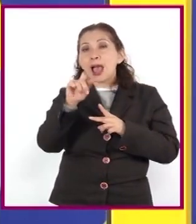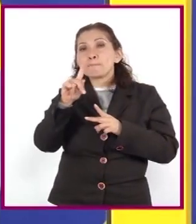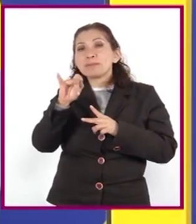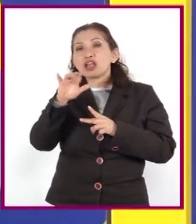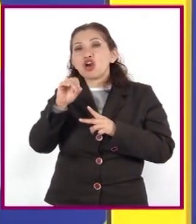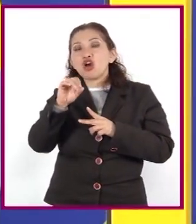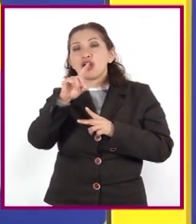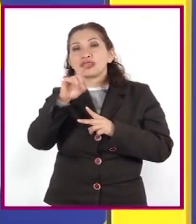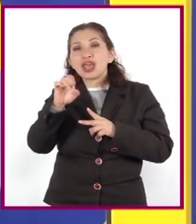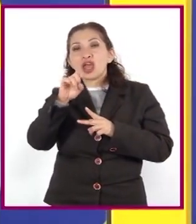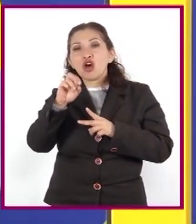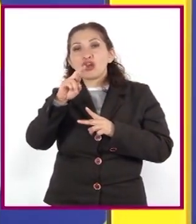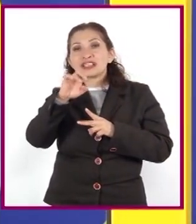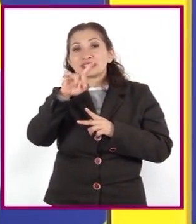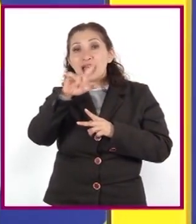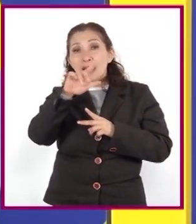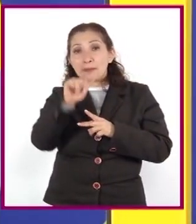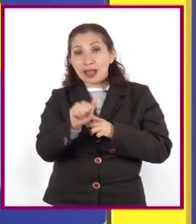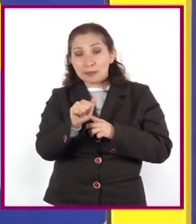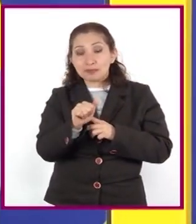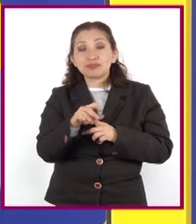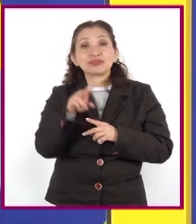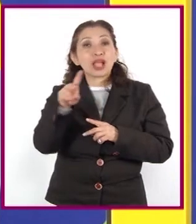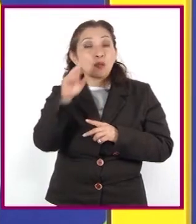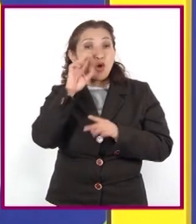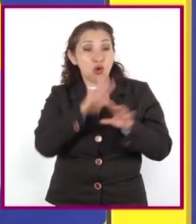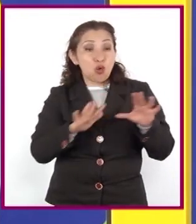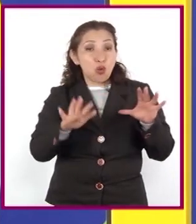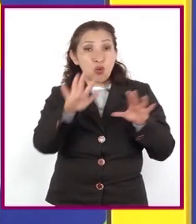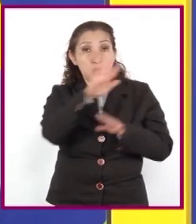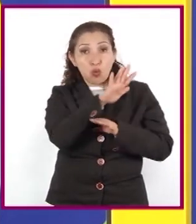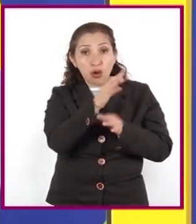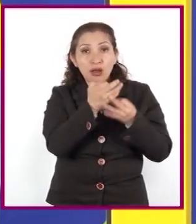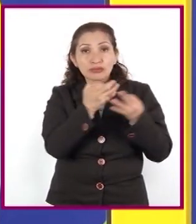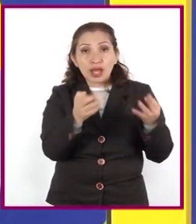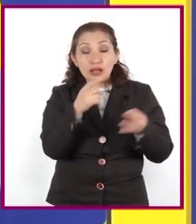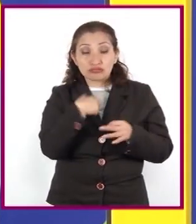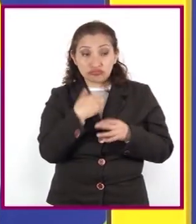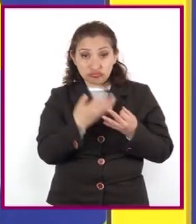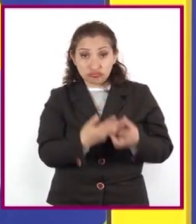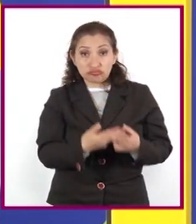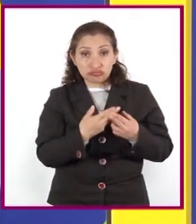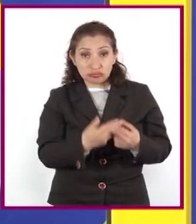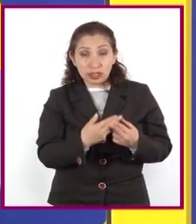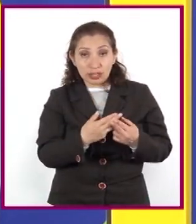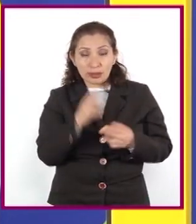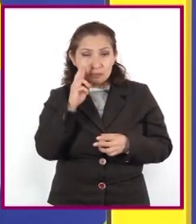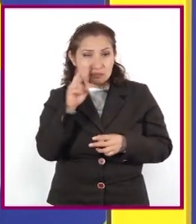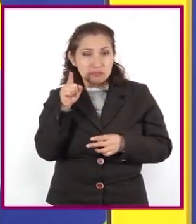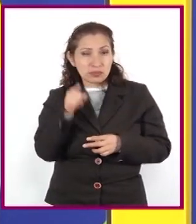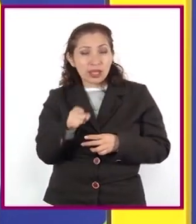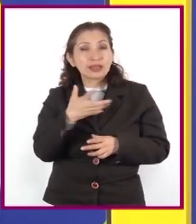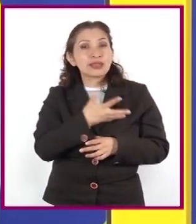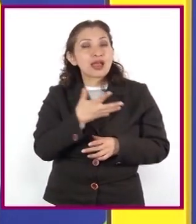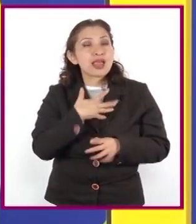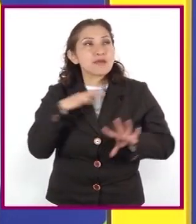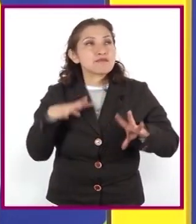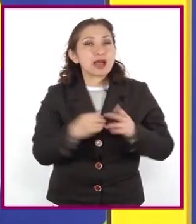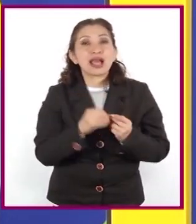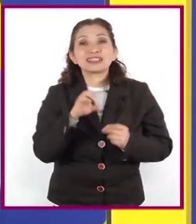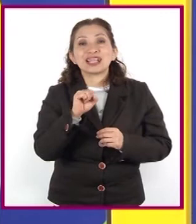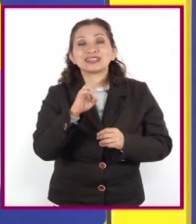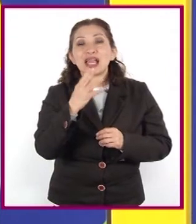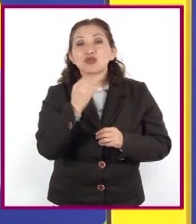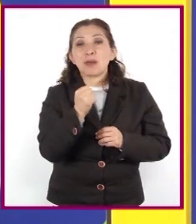Su biodiversidad, al igual que en el resto del país, es considerable. Baste señalar que posee alrededor de